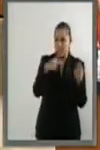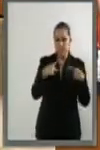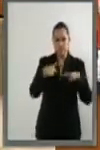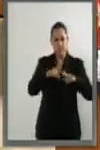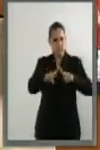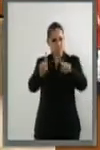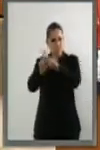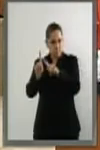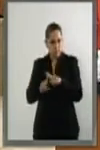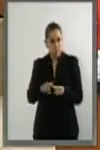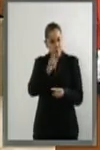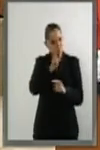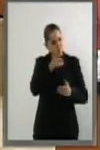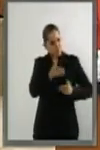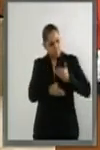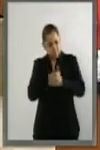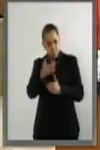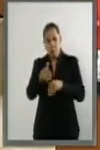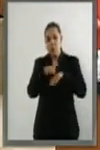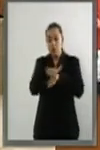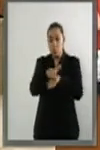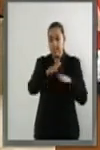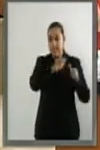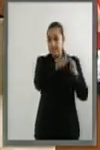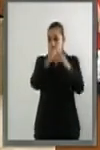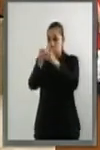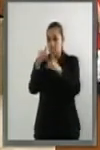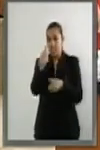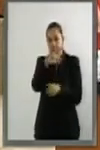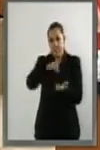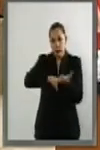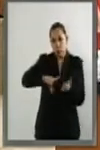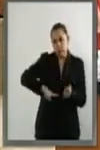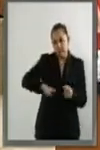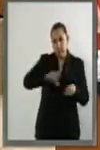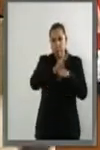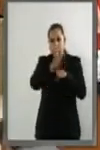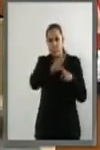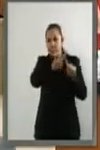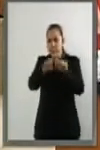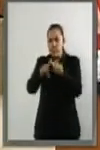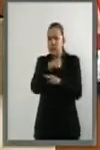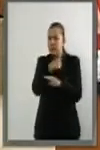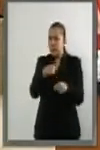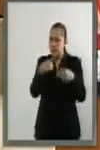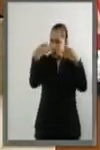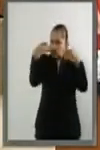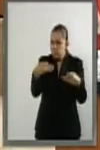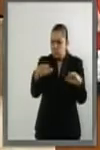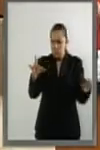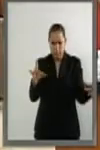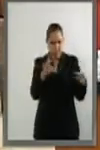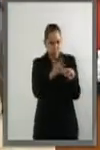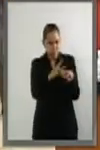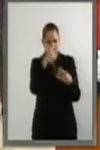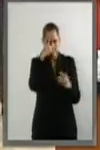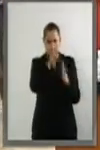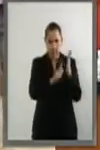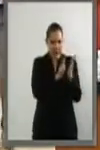instituciones del Estado venezolano. Todo ello con estricto apego a las disposiciones